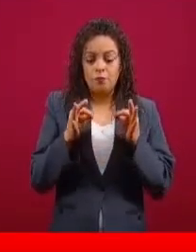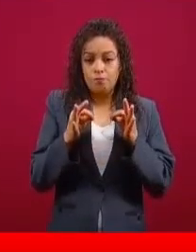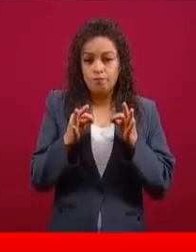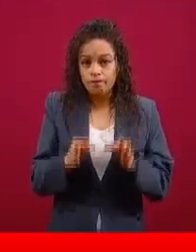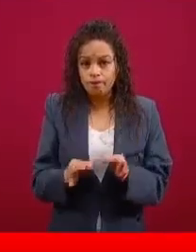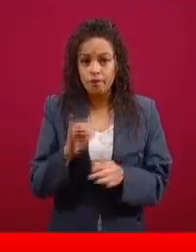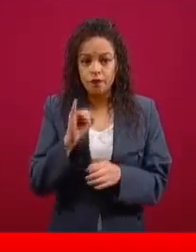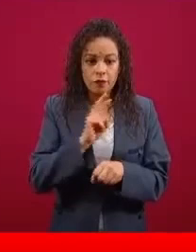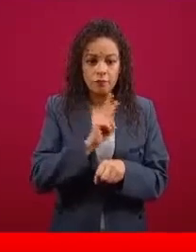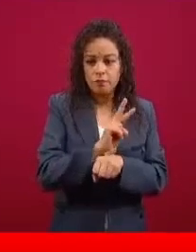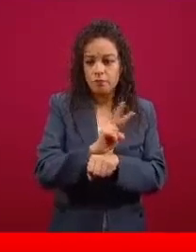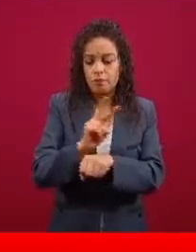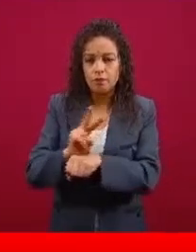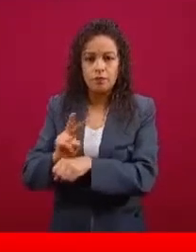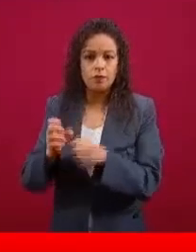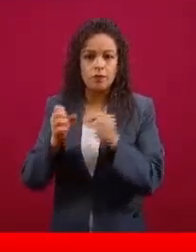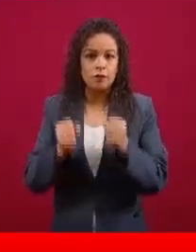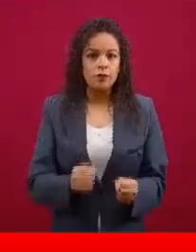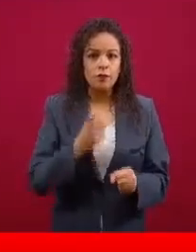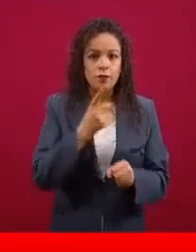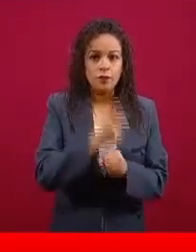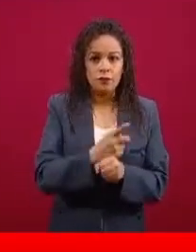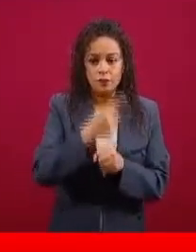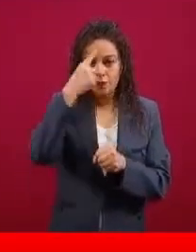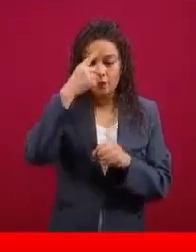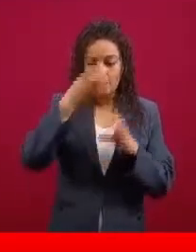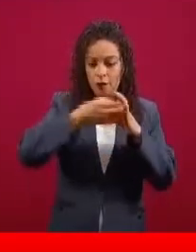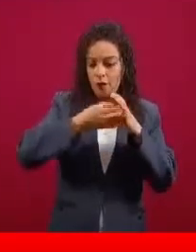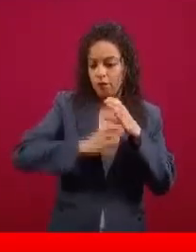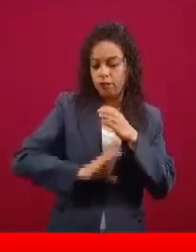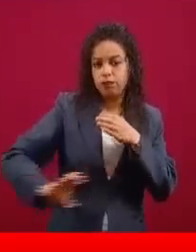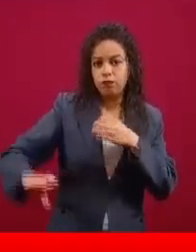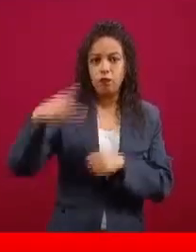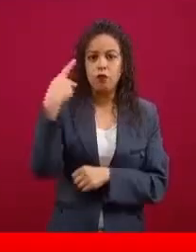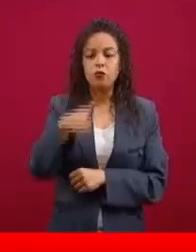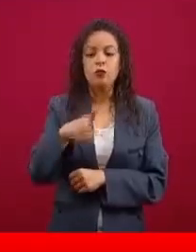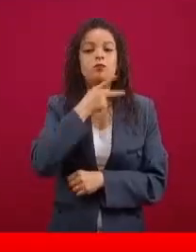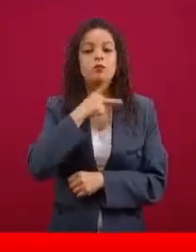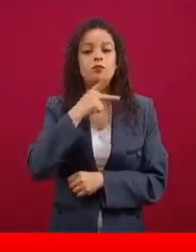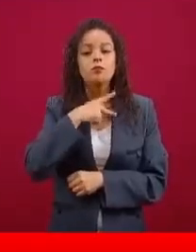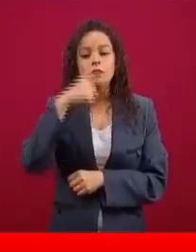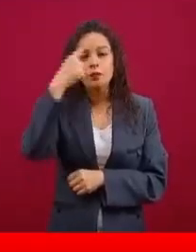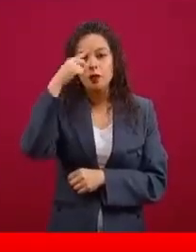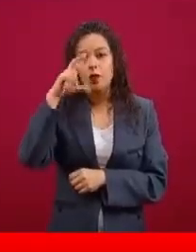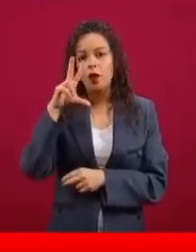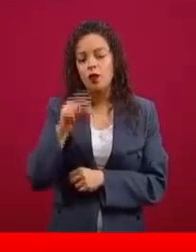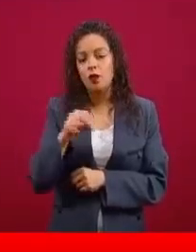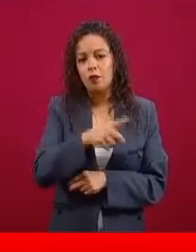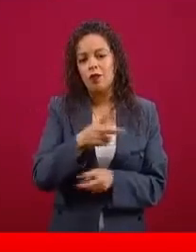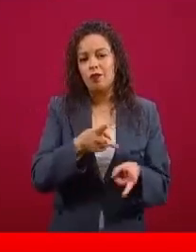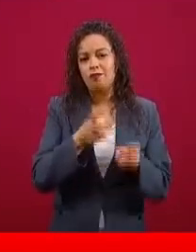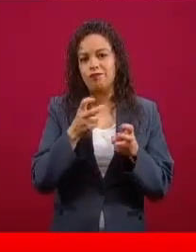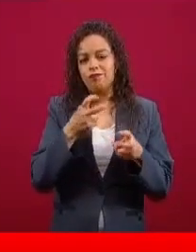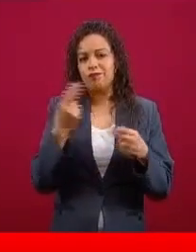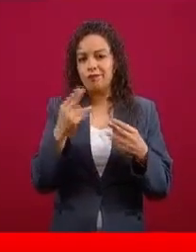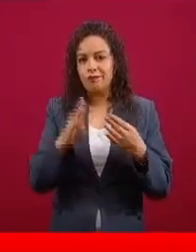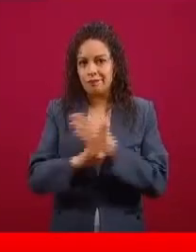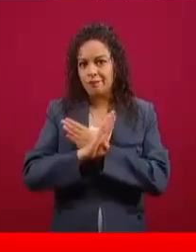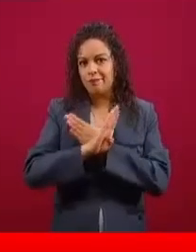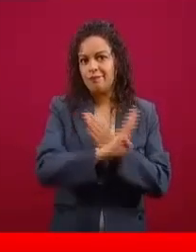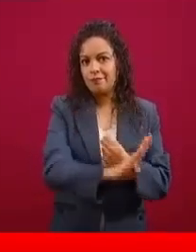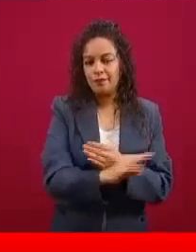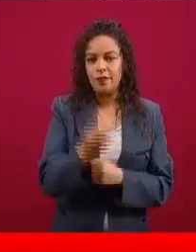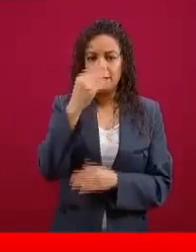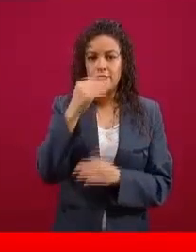seguridad a los ductos de Pemex para evitar el robo de combustible. Tenemos tres mil